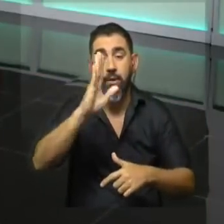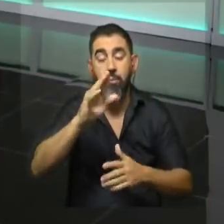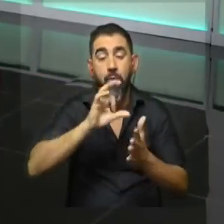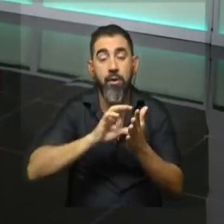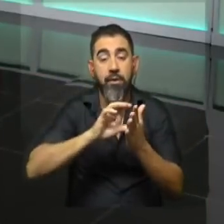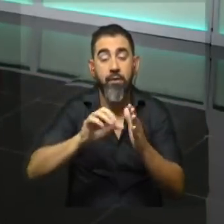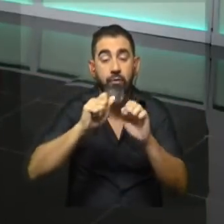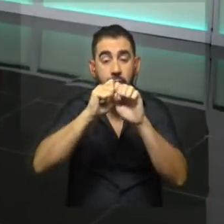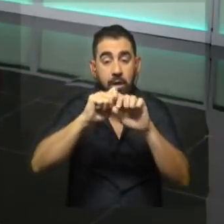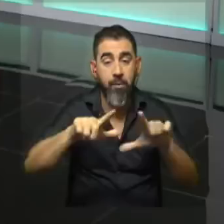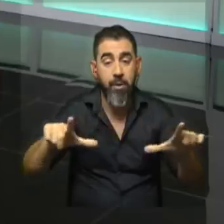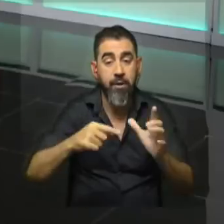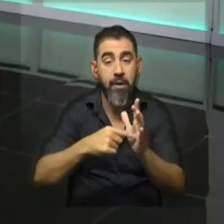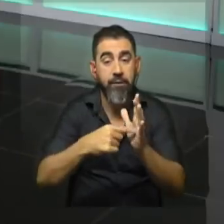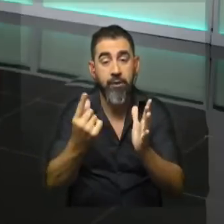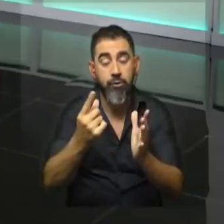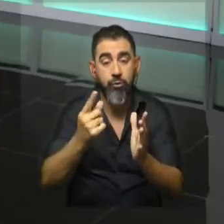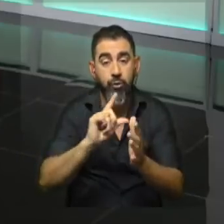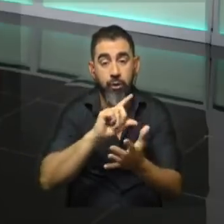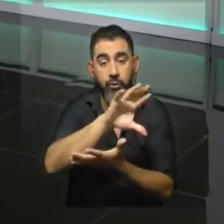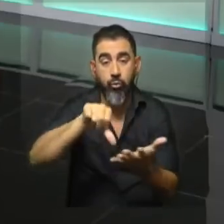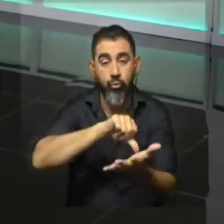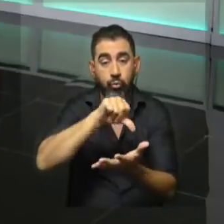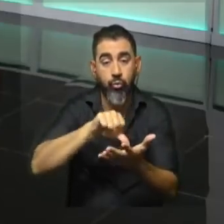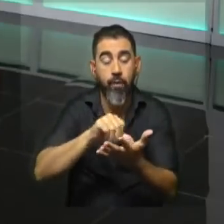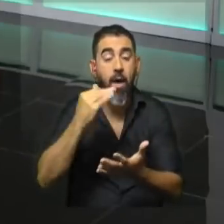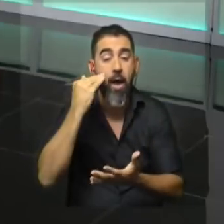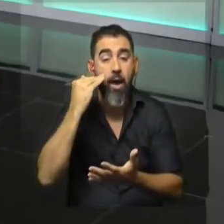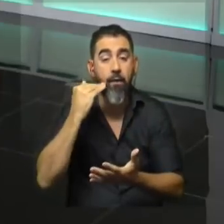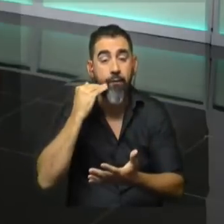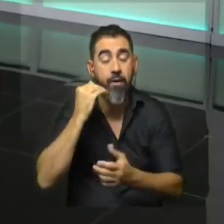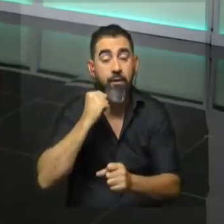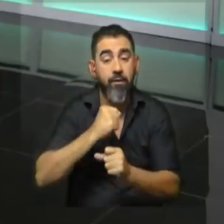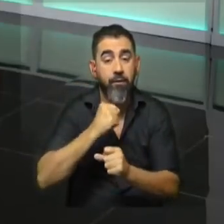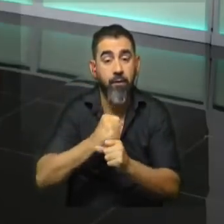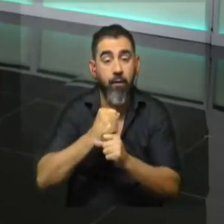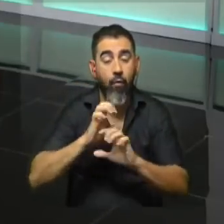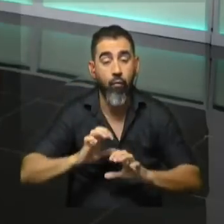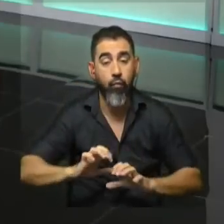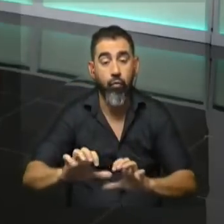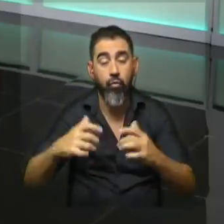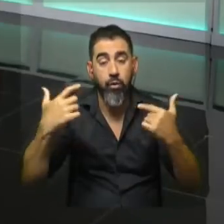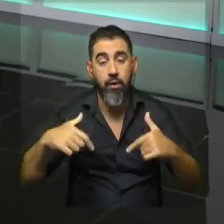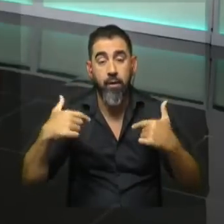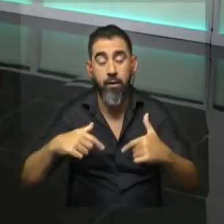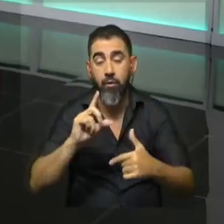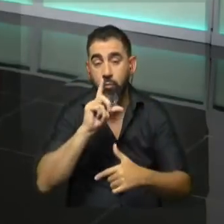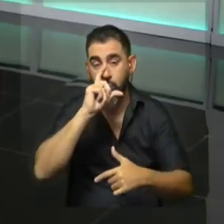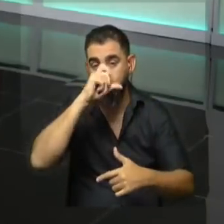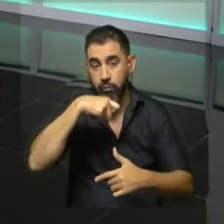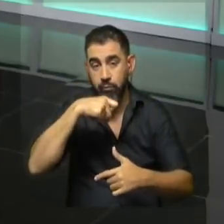de limpieza en zonas céntricas de la ciudad. Sí, desde el mes de abril la tarea va a ser desarrollada por funcionarios de la Intendencia de Montevideo,